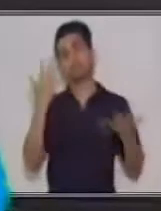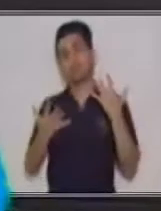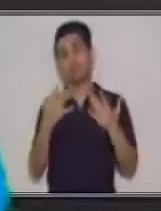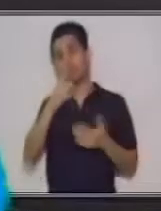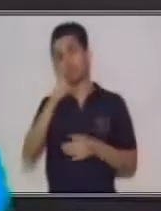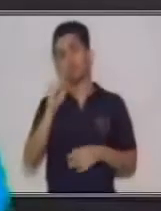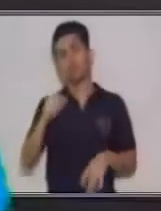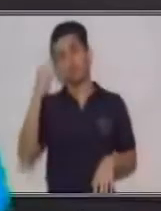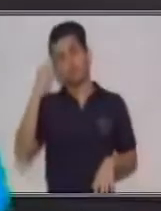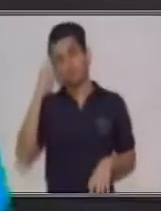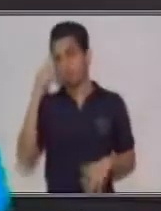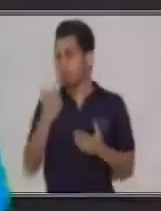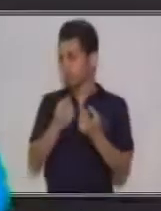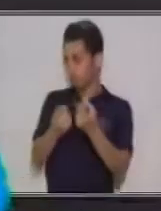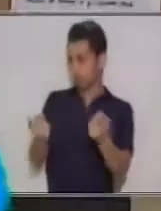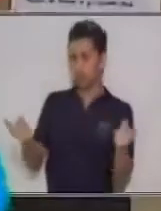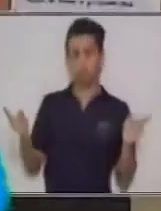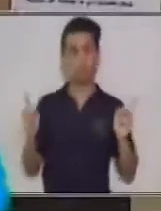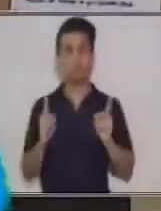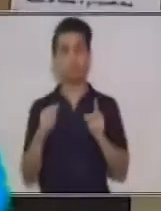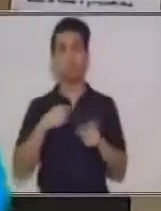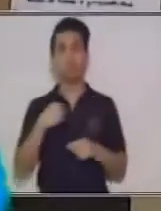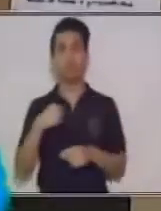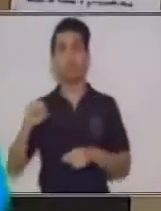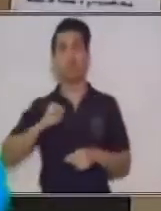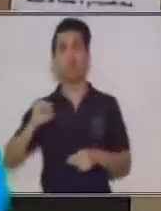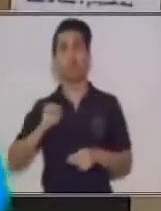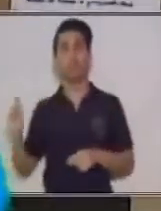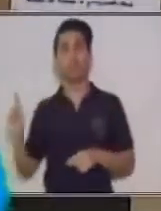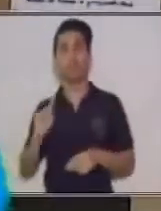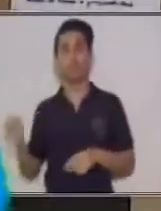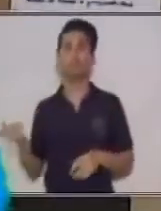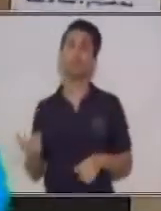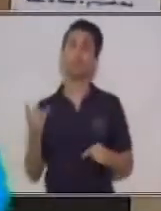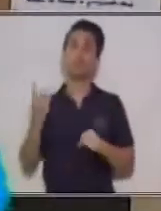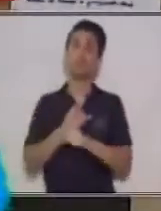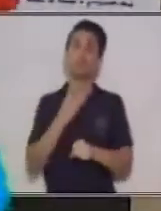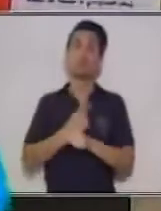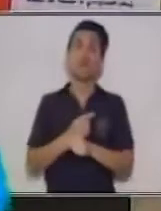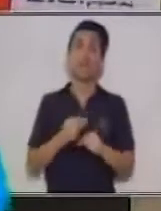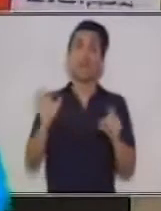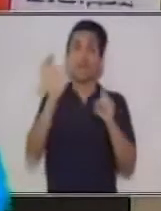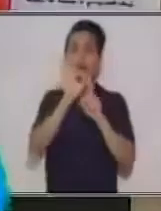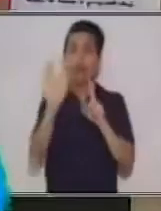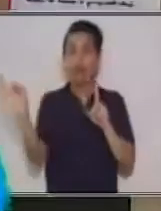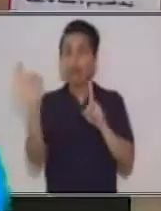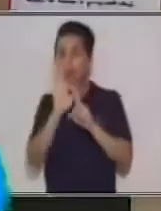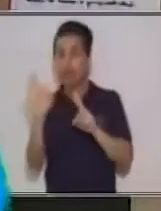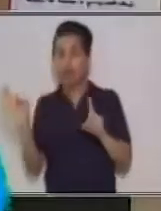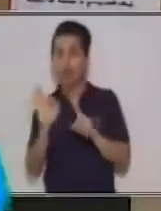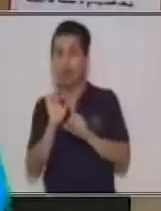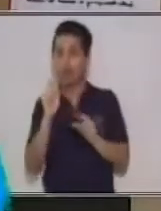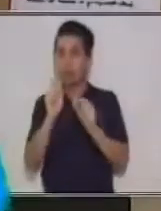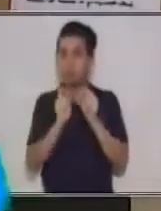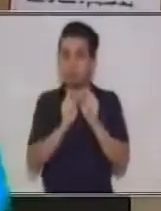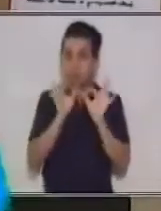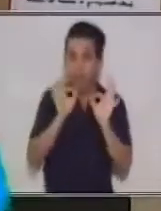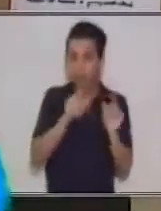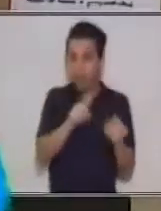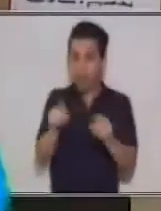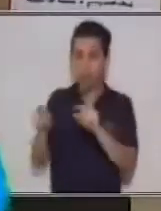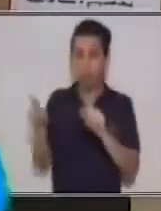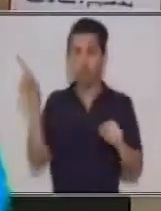cuenta el contexto de sus compañeros y utilizar un lenguaje adecuado para que el tema,